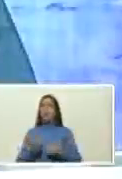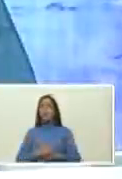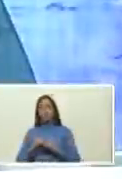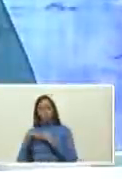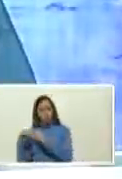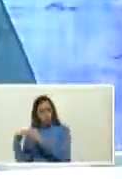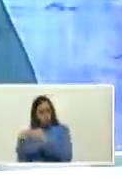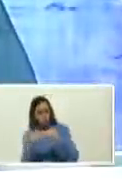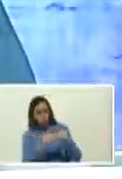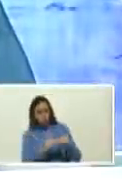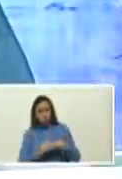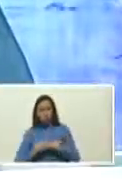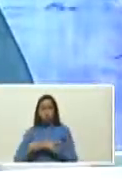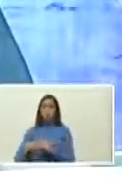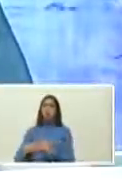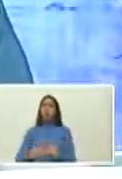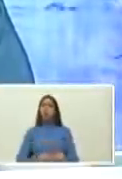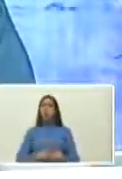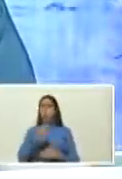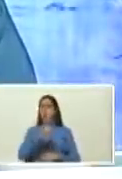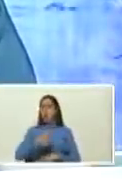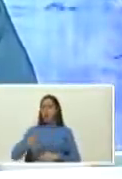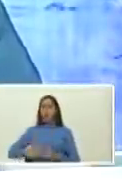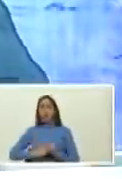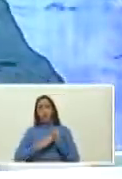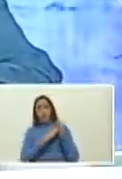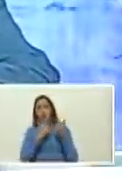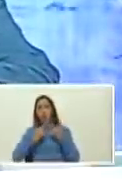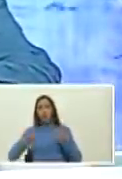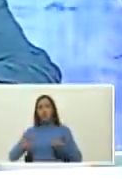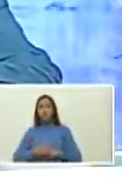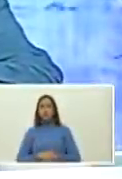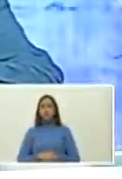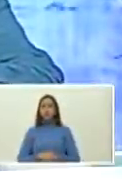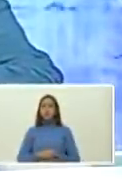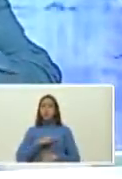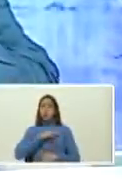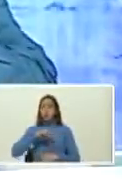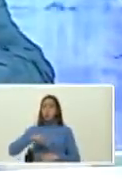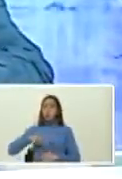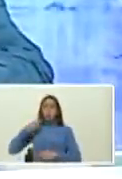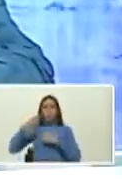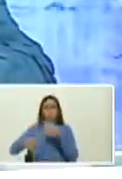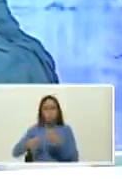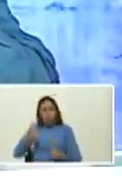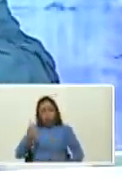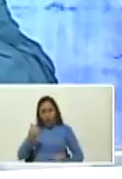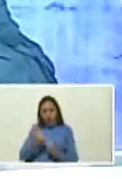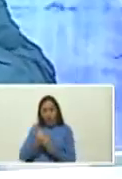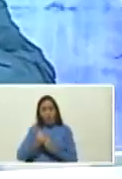igualdad la libertad de los libertadores nuestra raíz es una raíz indoamericana